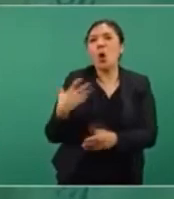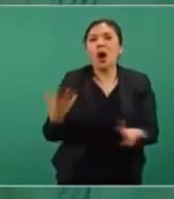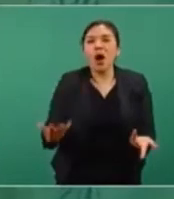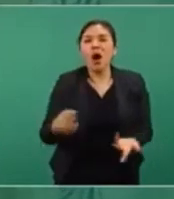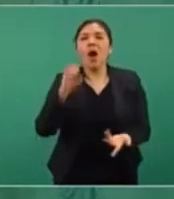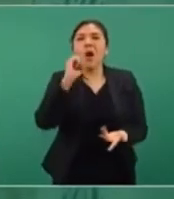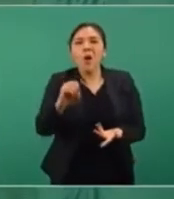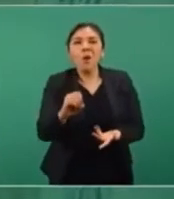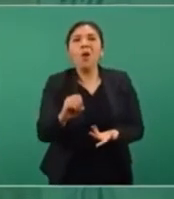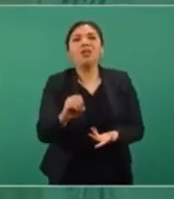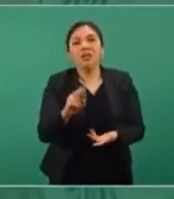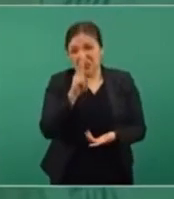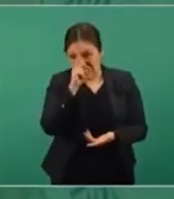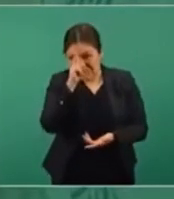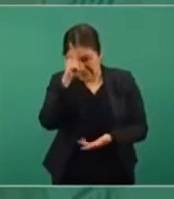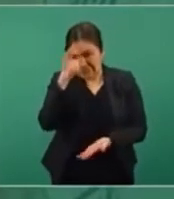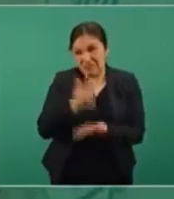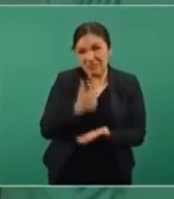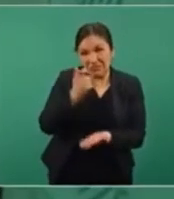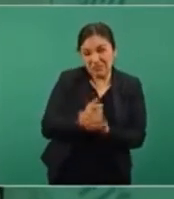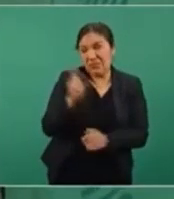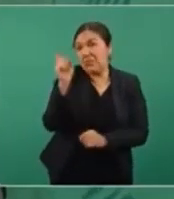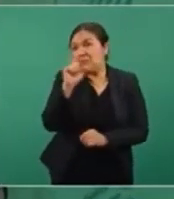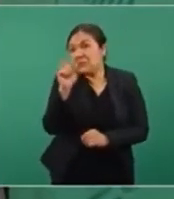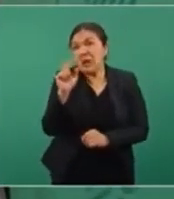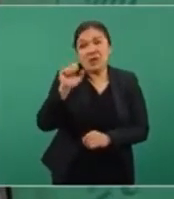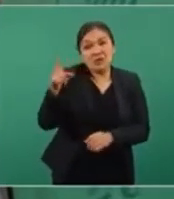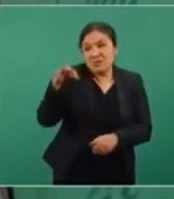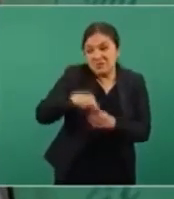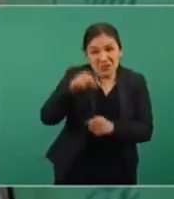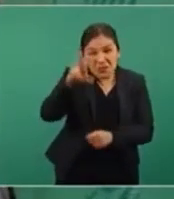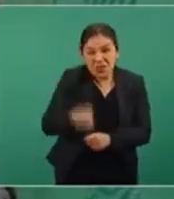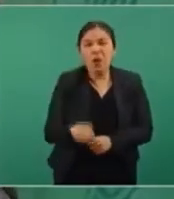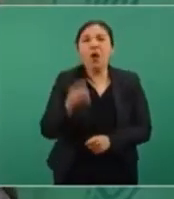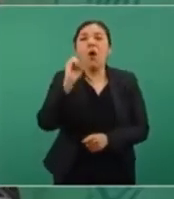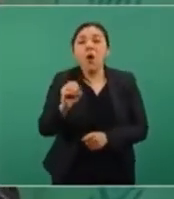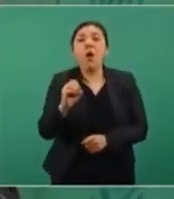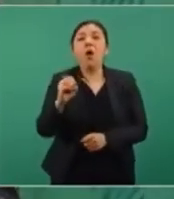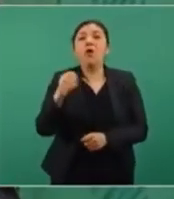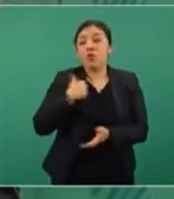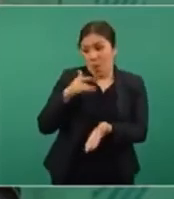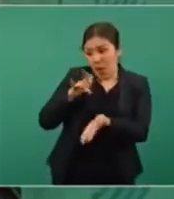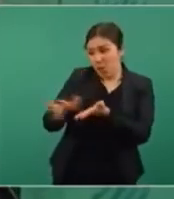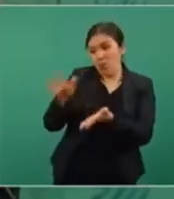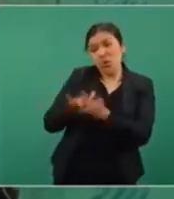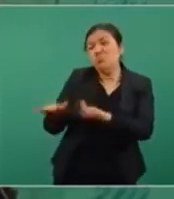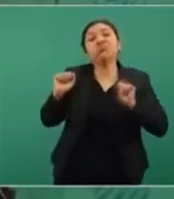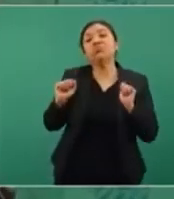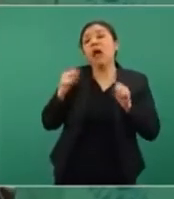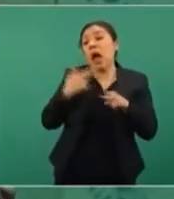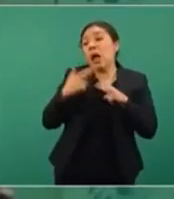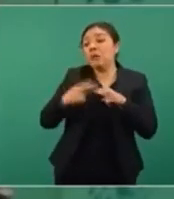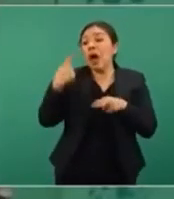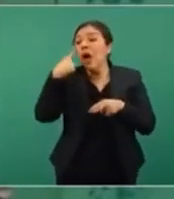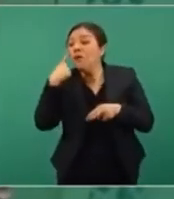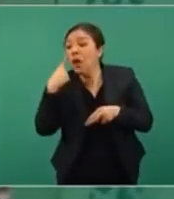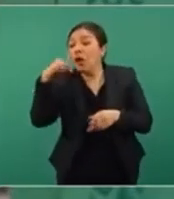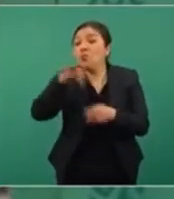amenace, que no se condicionen los programas sociales al voto,